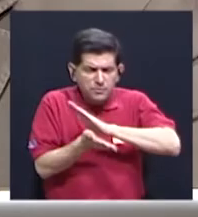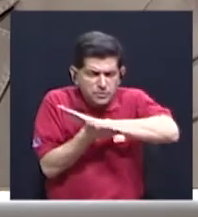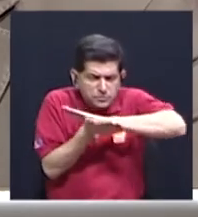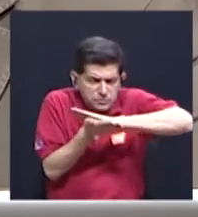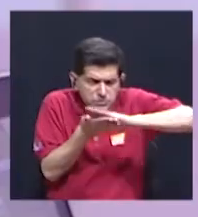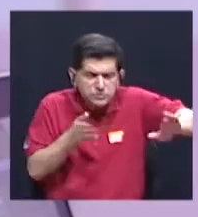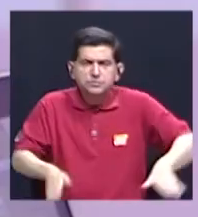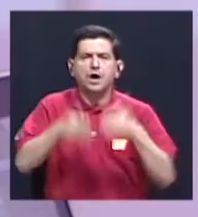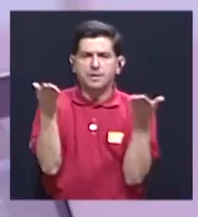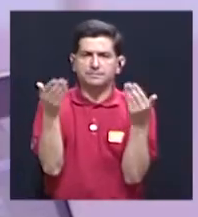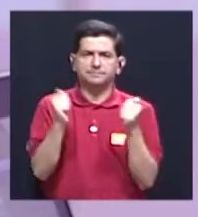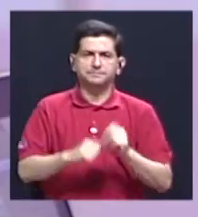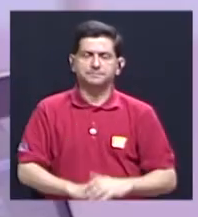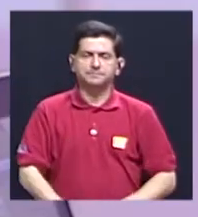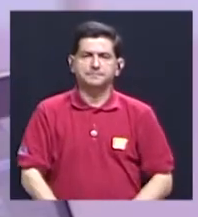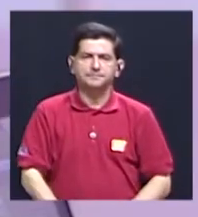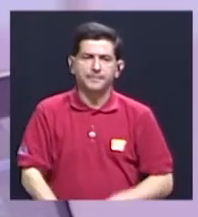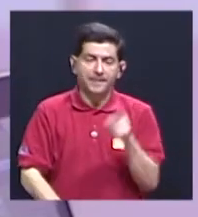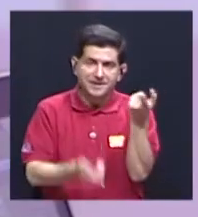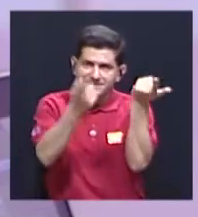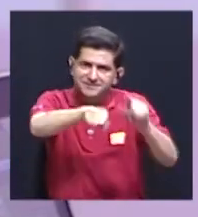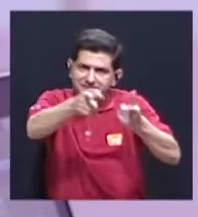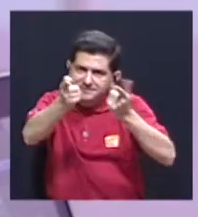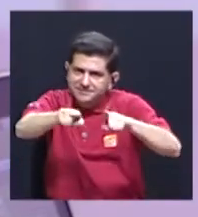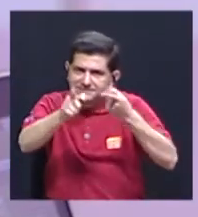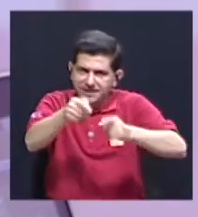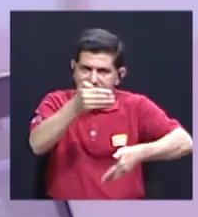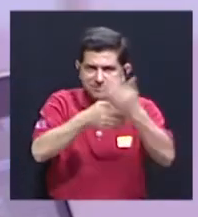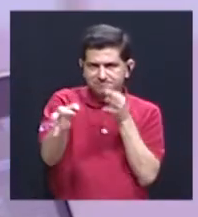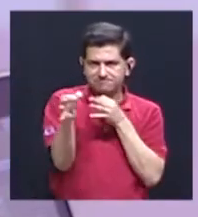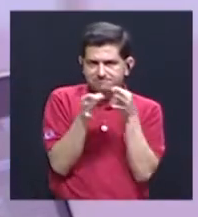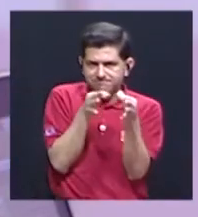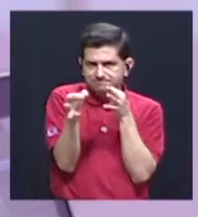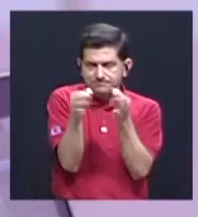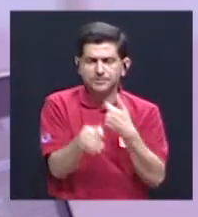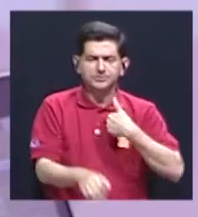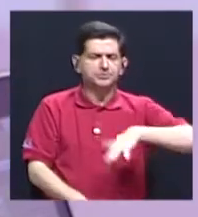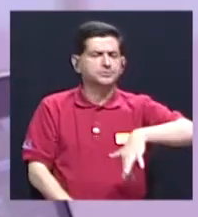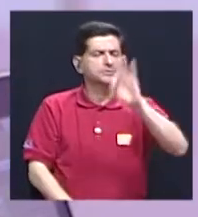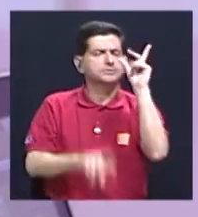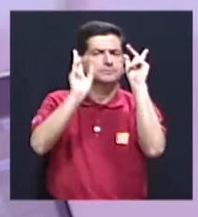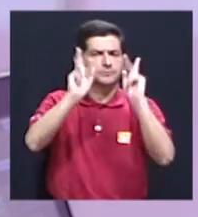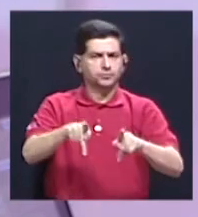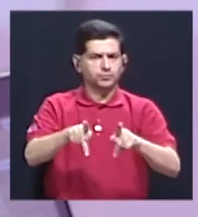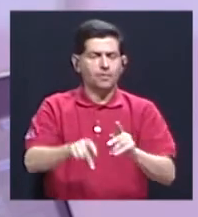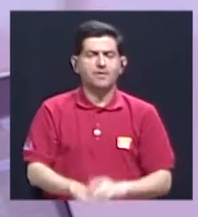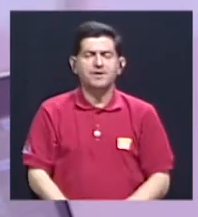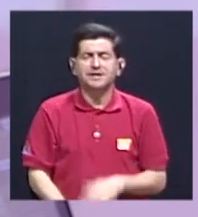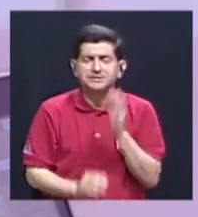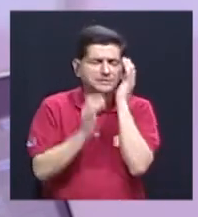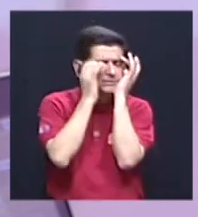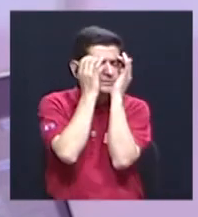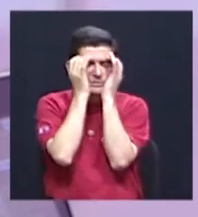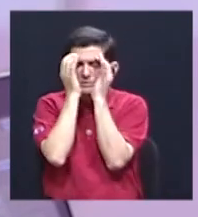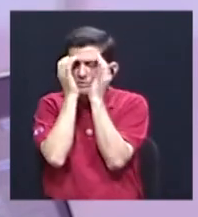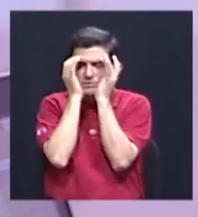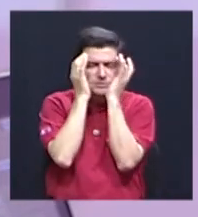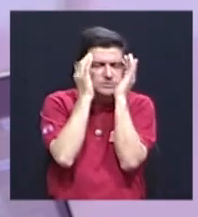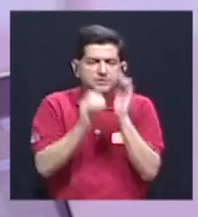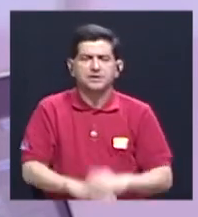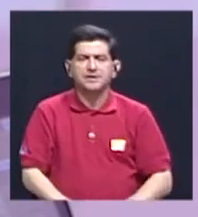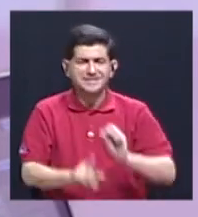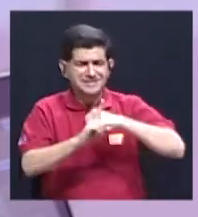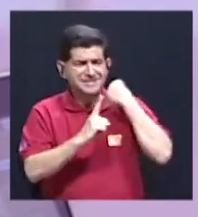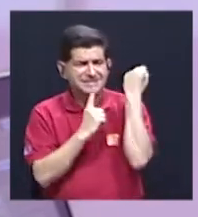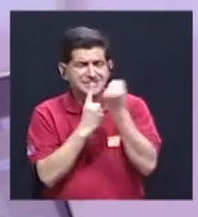Sí, efectivamente, esos casos que le menciono, yo me he encontrado personas como desesperadas porque hay una dimensión